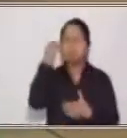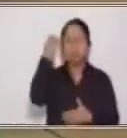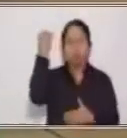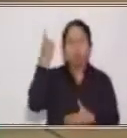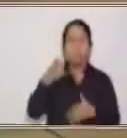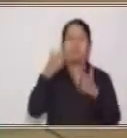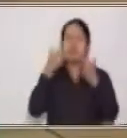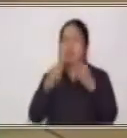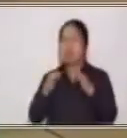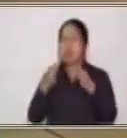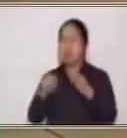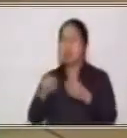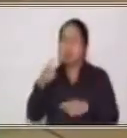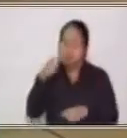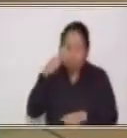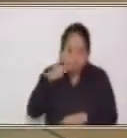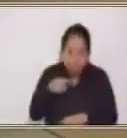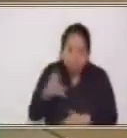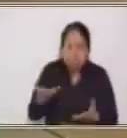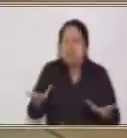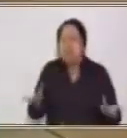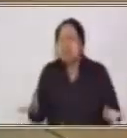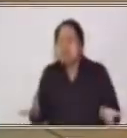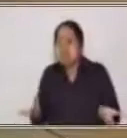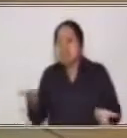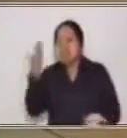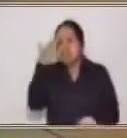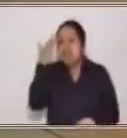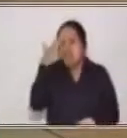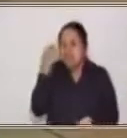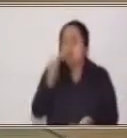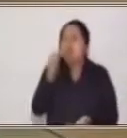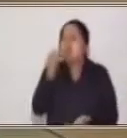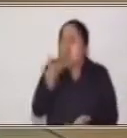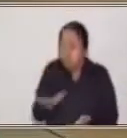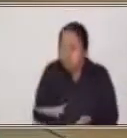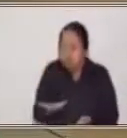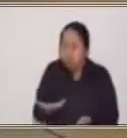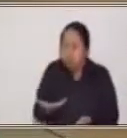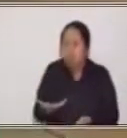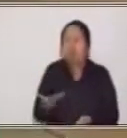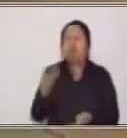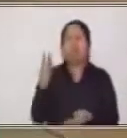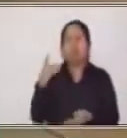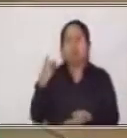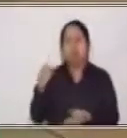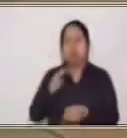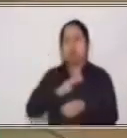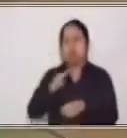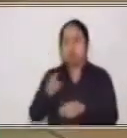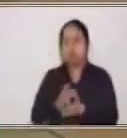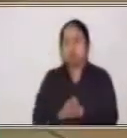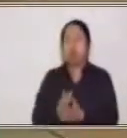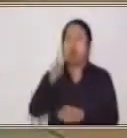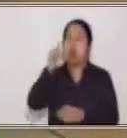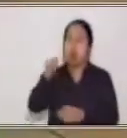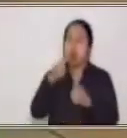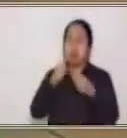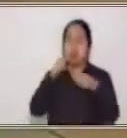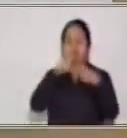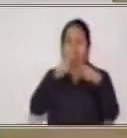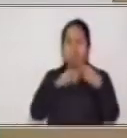averiguar cuántos dólares debe enviar el señor García para su familia. Muy bien, la división nos queda de la siguiente manera,